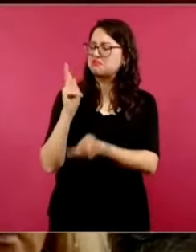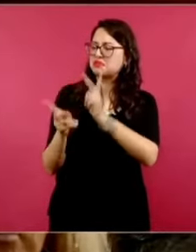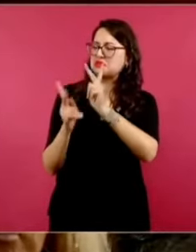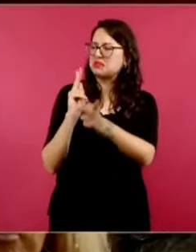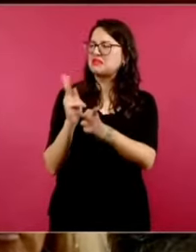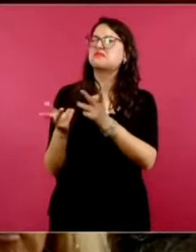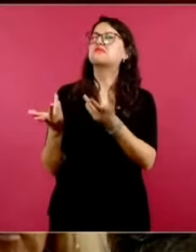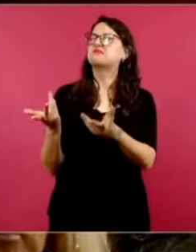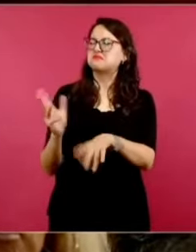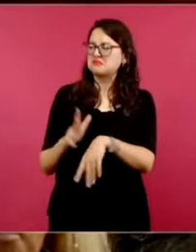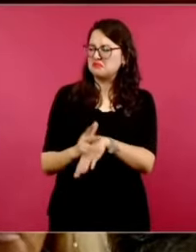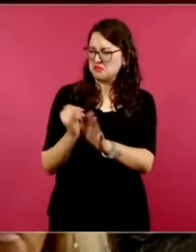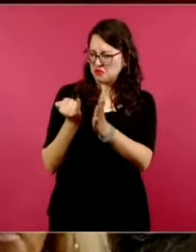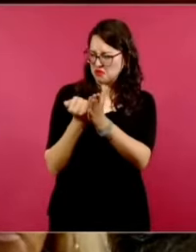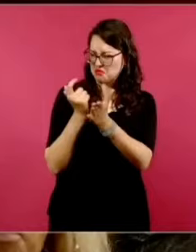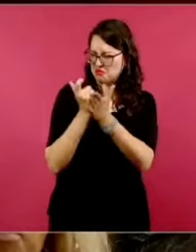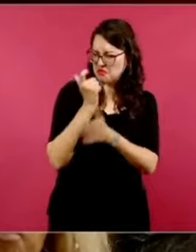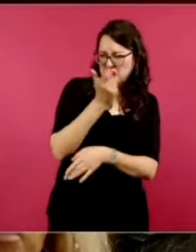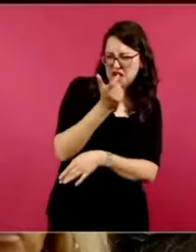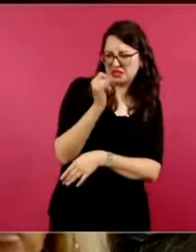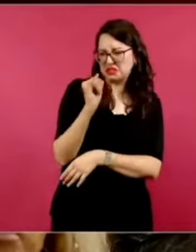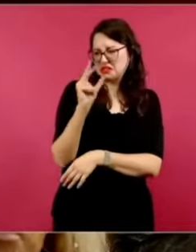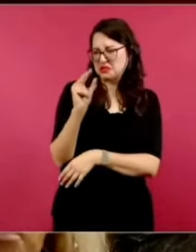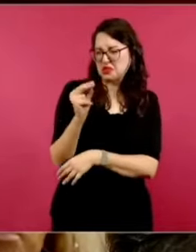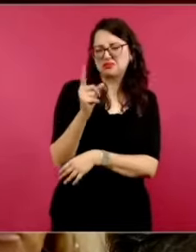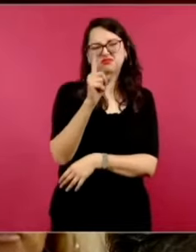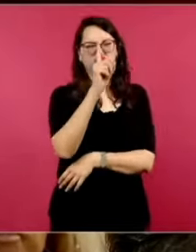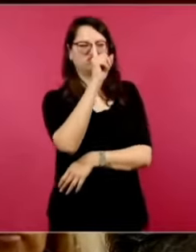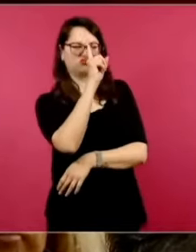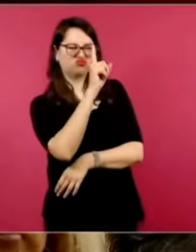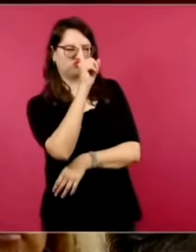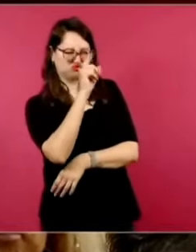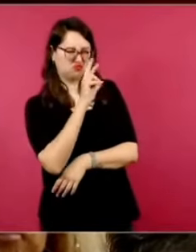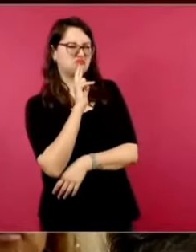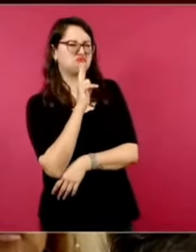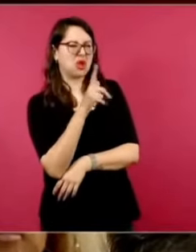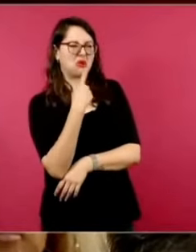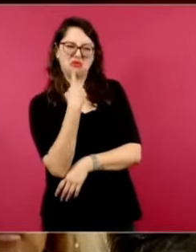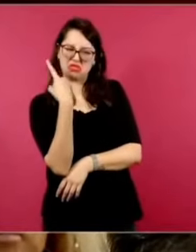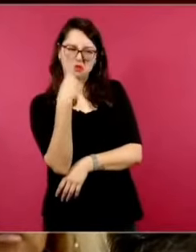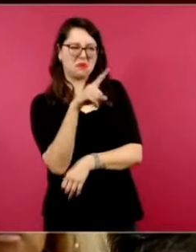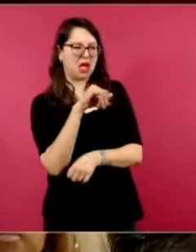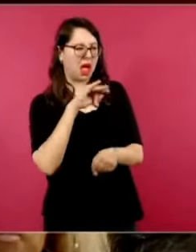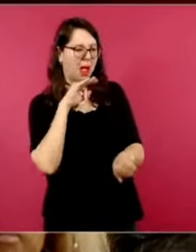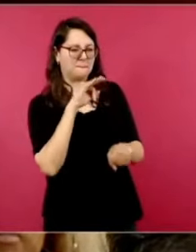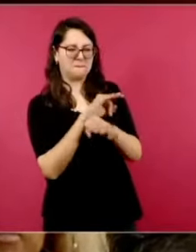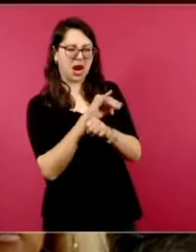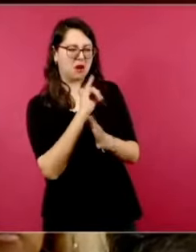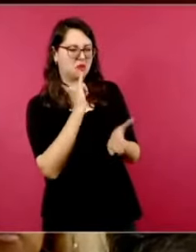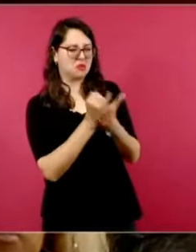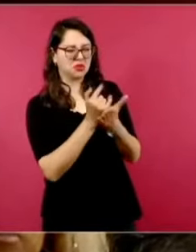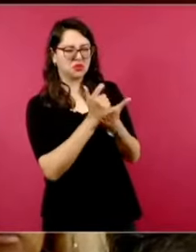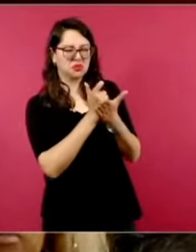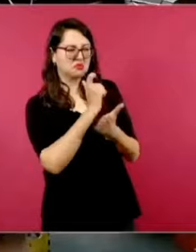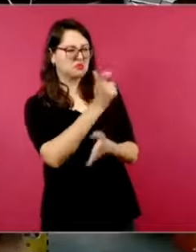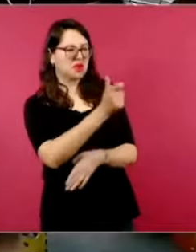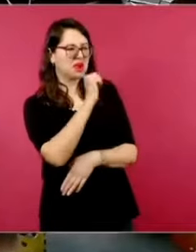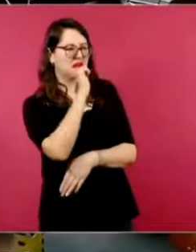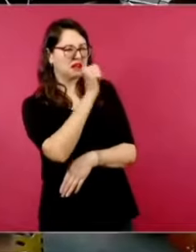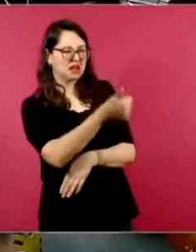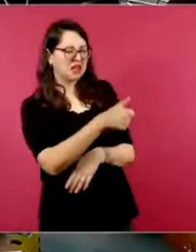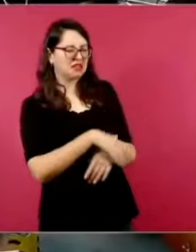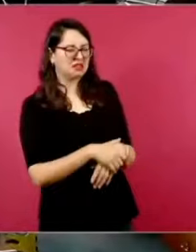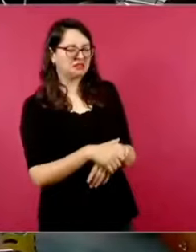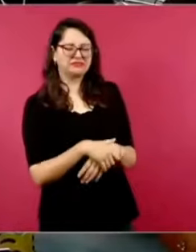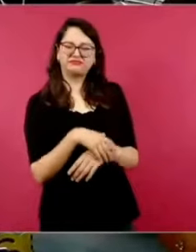ampararse y en la plática dijo, dijeron ellas que bueno, pues que concluyeron que no, que había que pagar